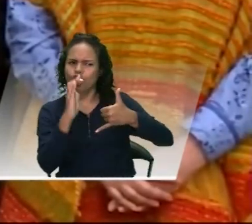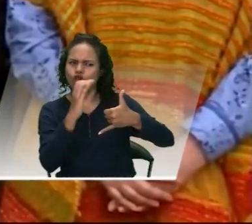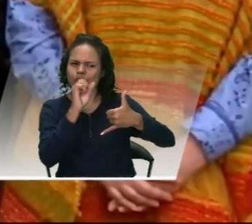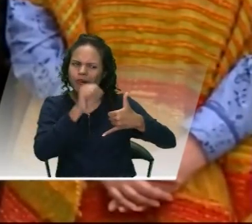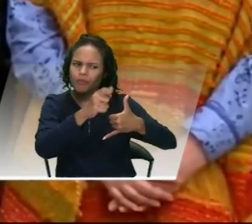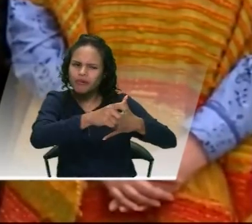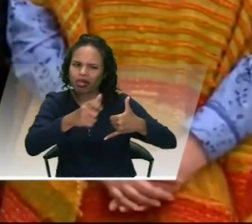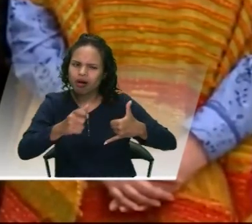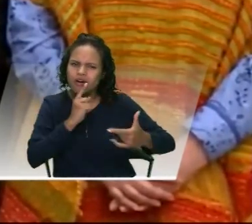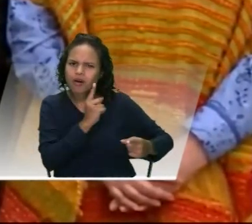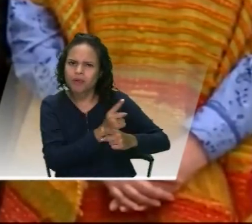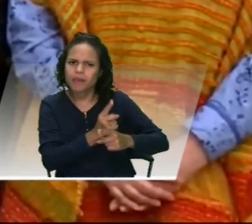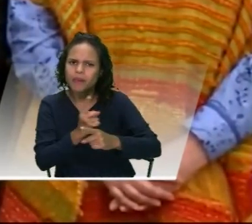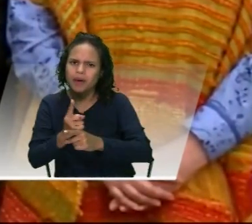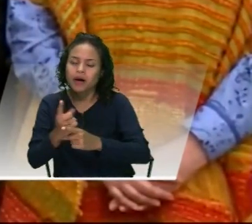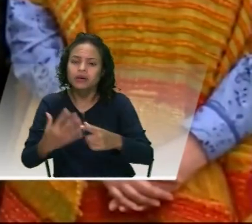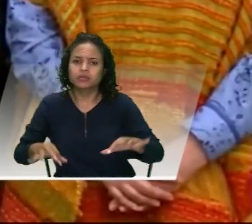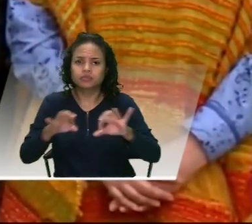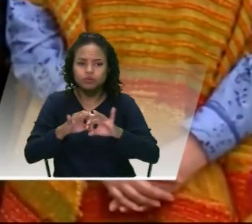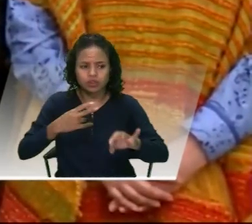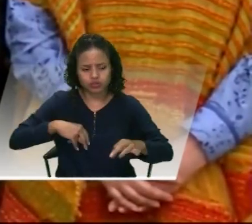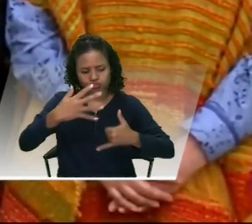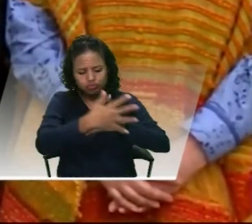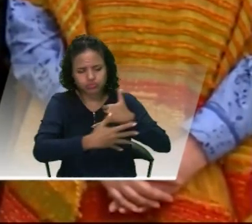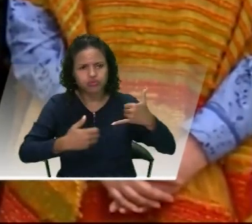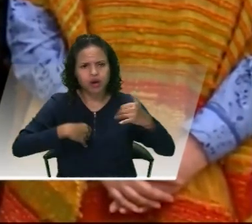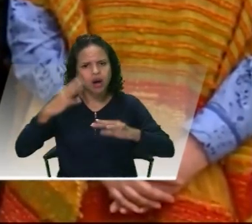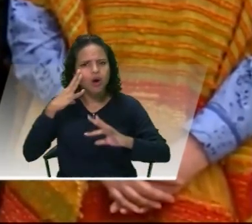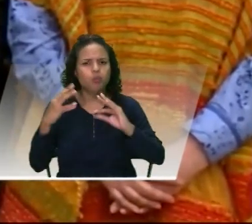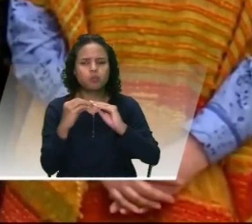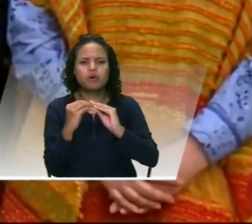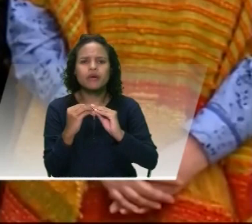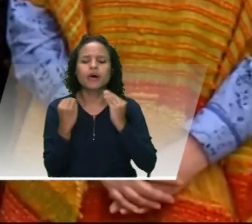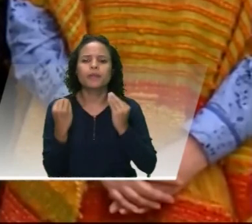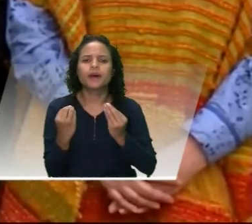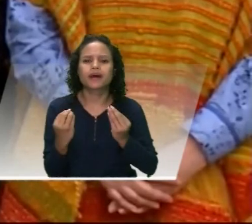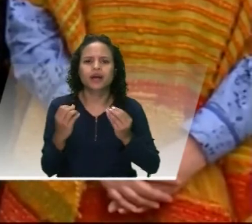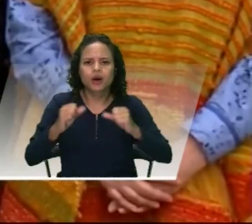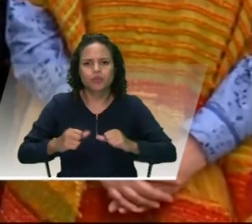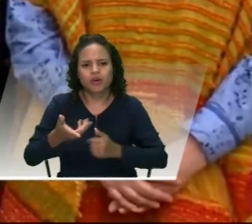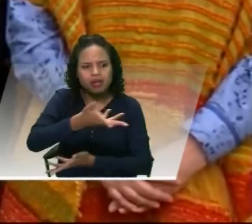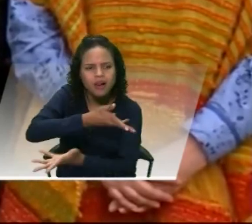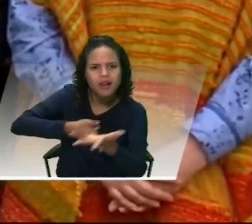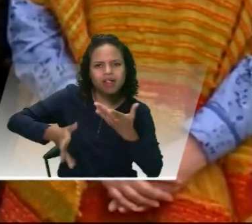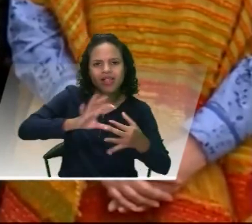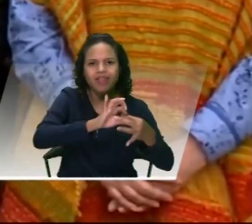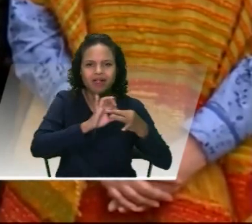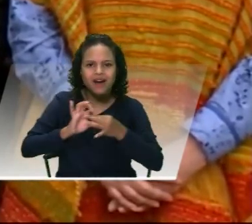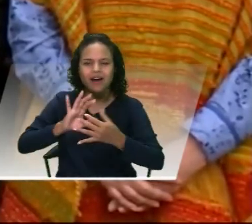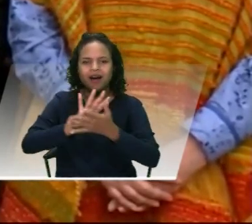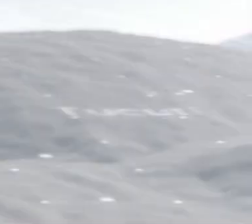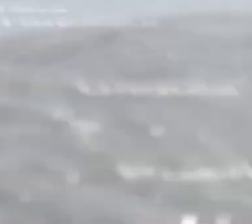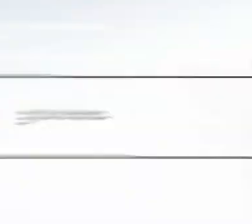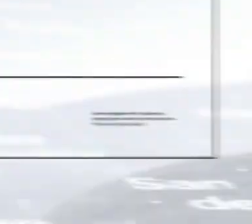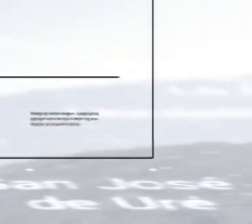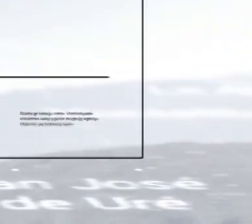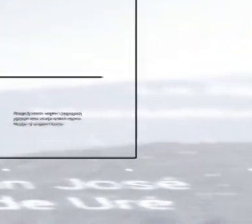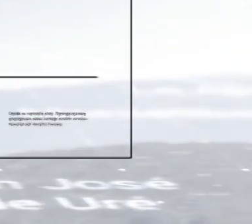un acuerdo nacional para que construyamos juntos la paz total y fortalezcamos la democracia.